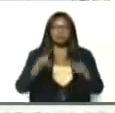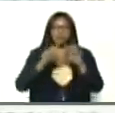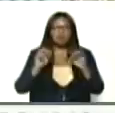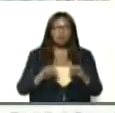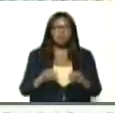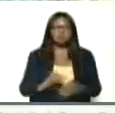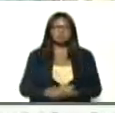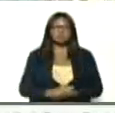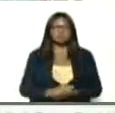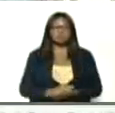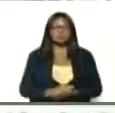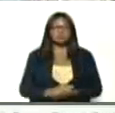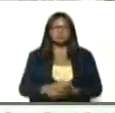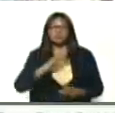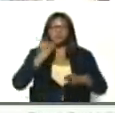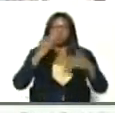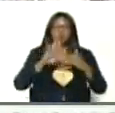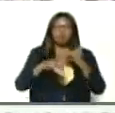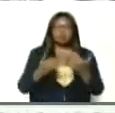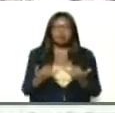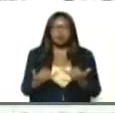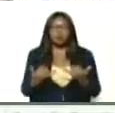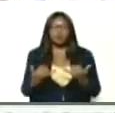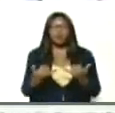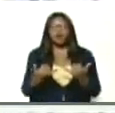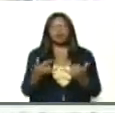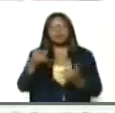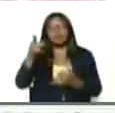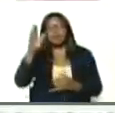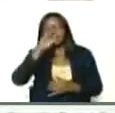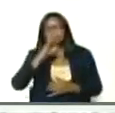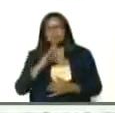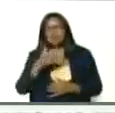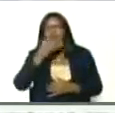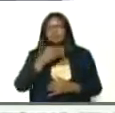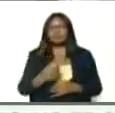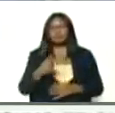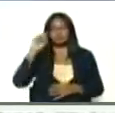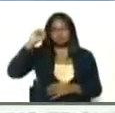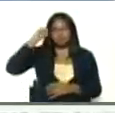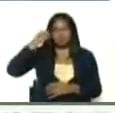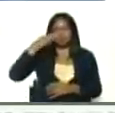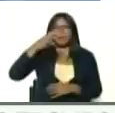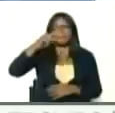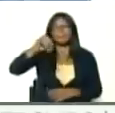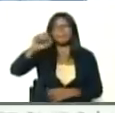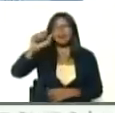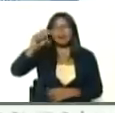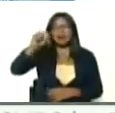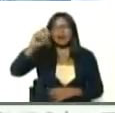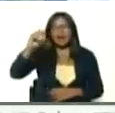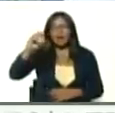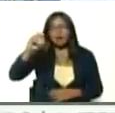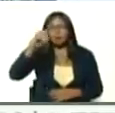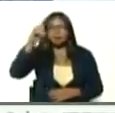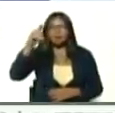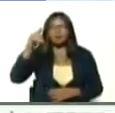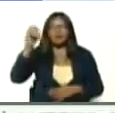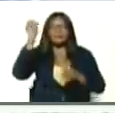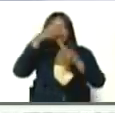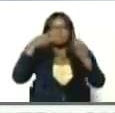casos, y fallecimientos, en Manaos, en el mes de diciembre, recuerda, la crisis de Manaos, la crisis de Amazonas,